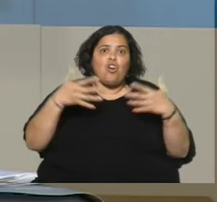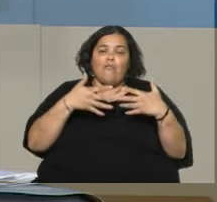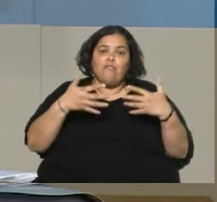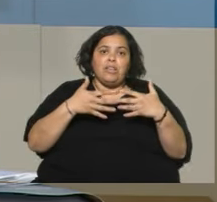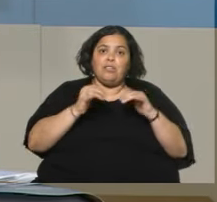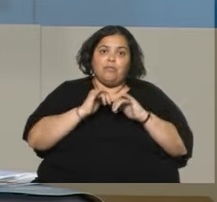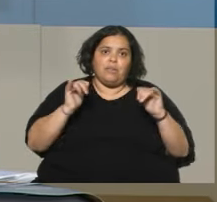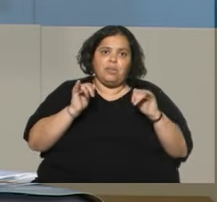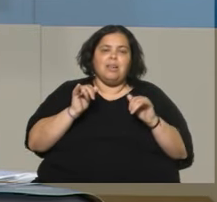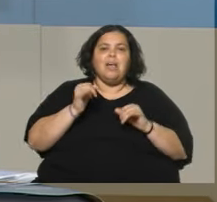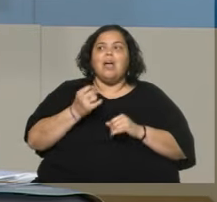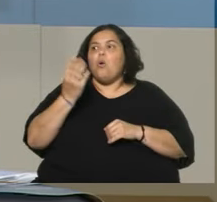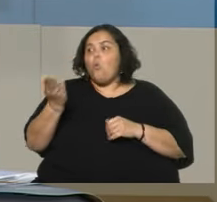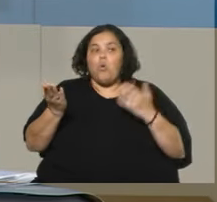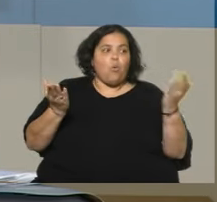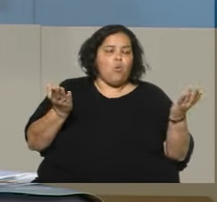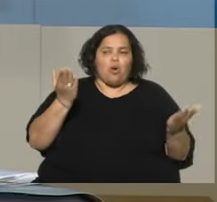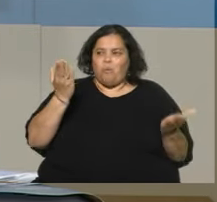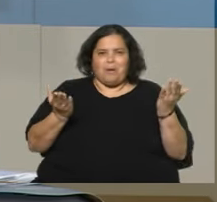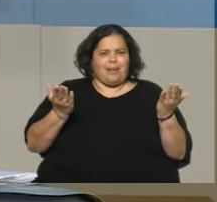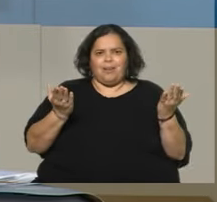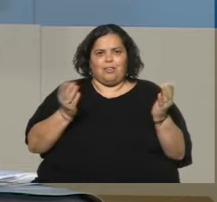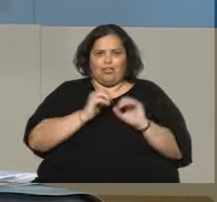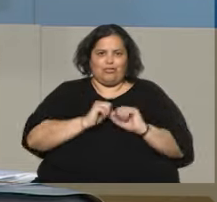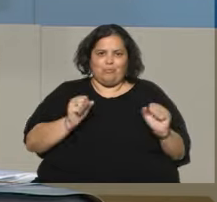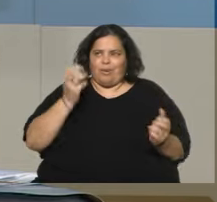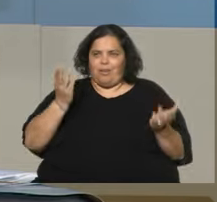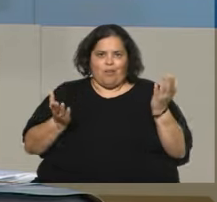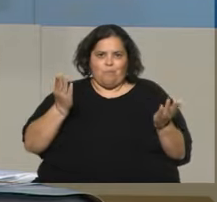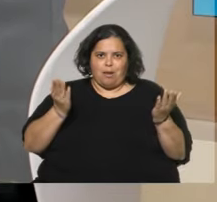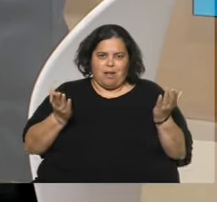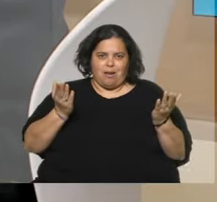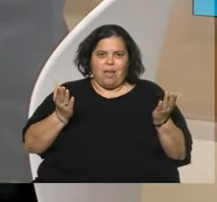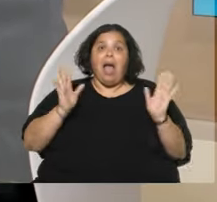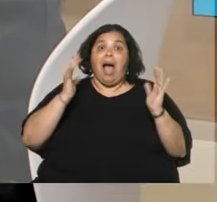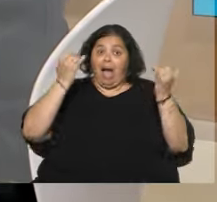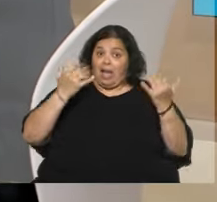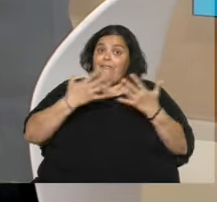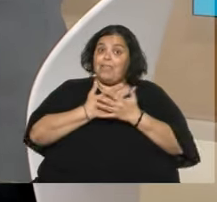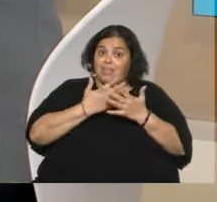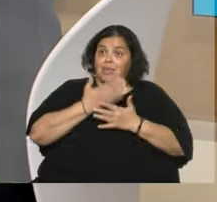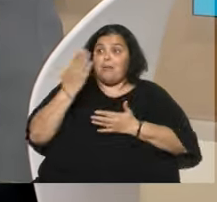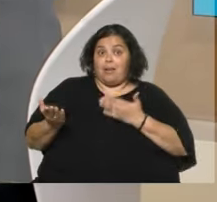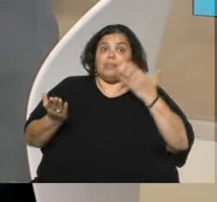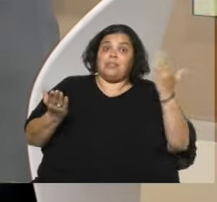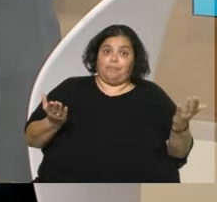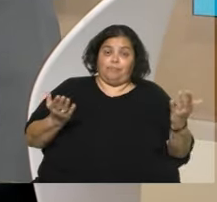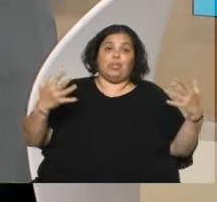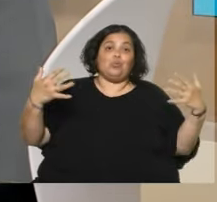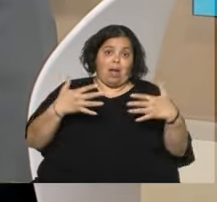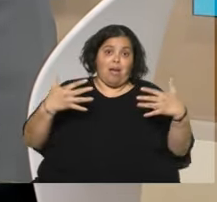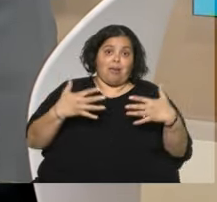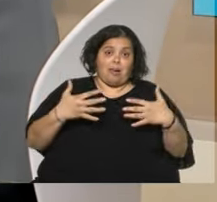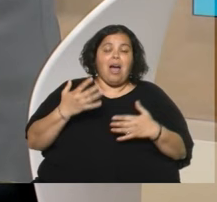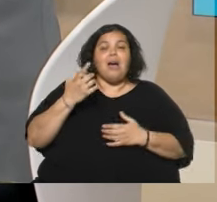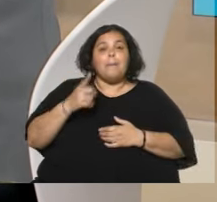Una víctima con otra no se puede comparar. O sea, entonces... No, víctima hay de los dos lados cuando hay una guerra, eso está claro. una guerra que Lo que pasa